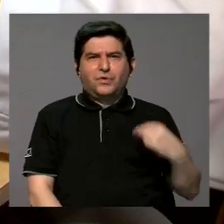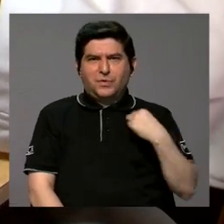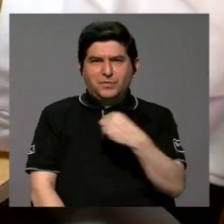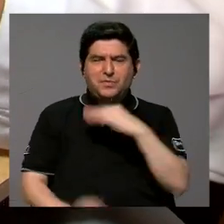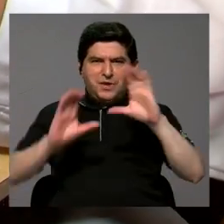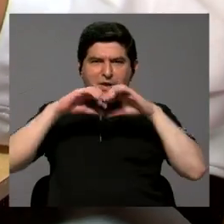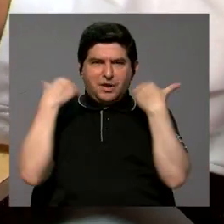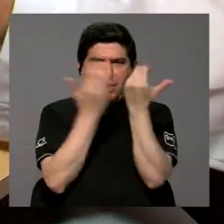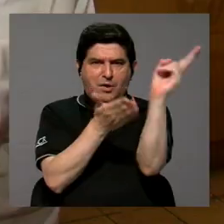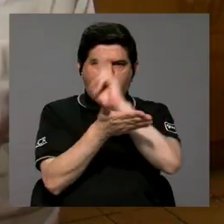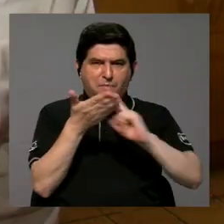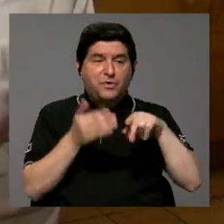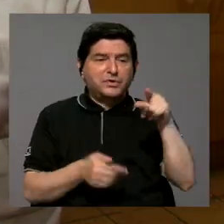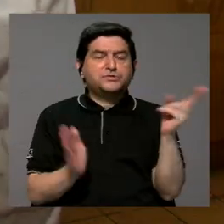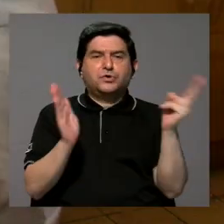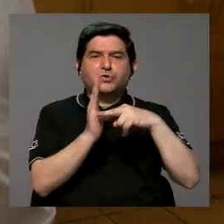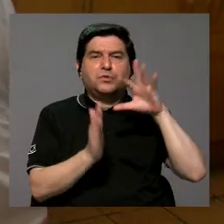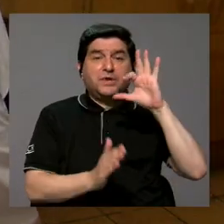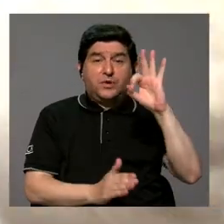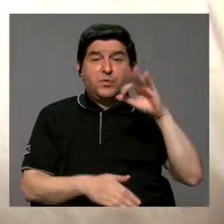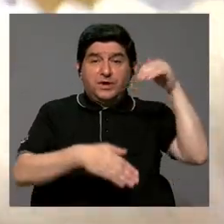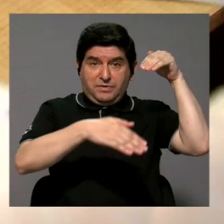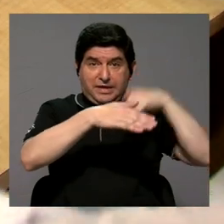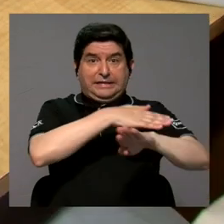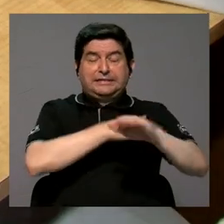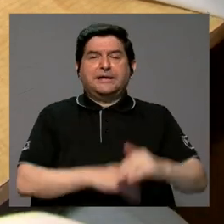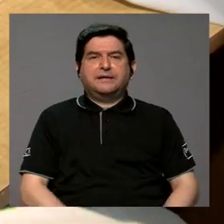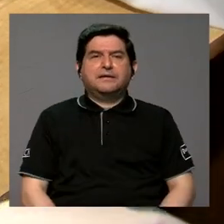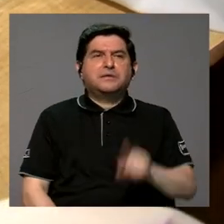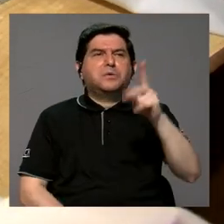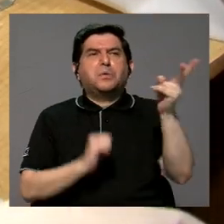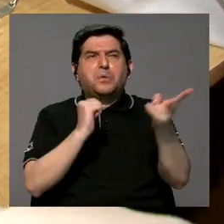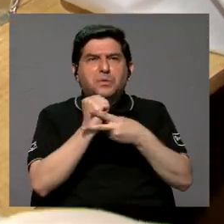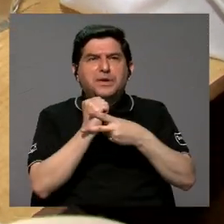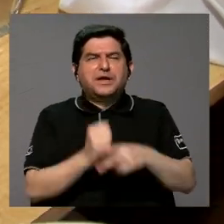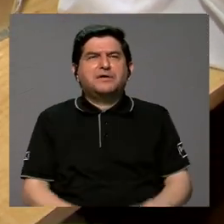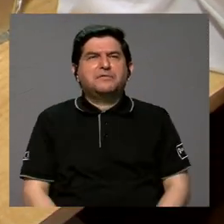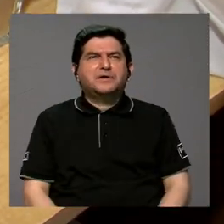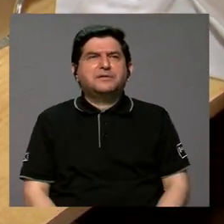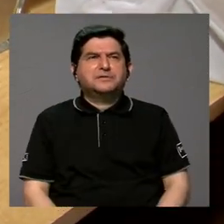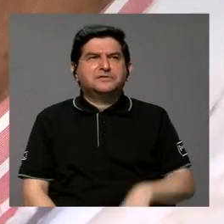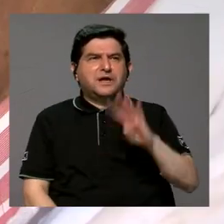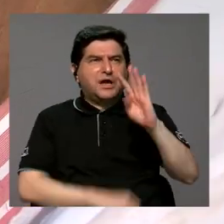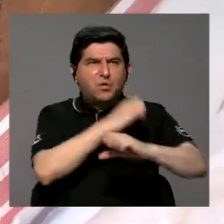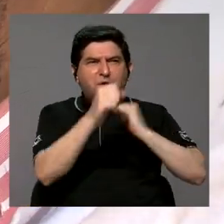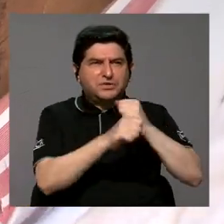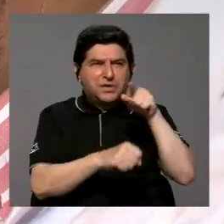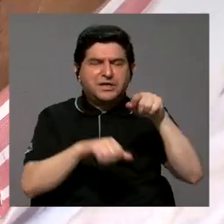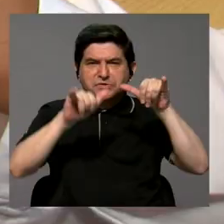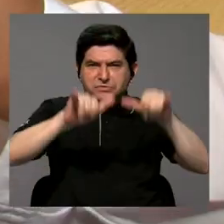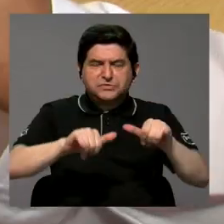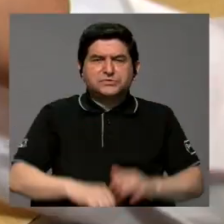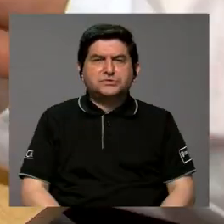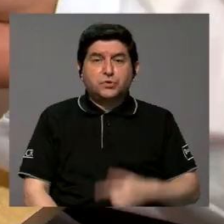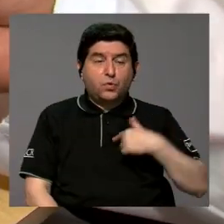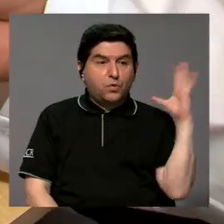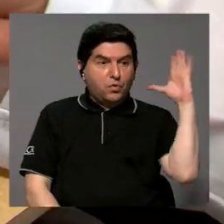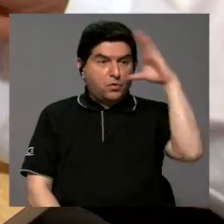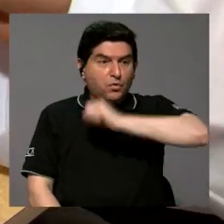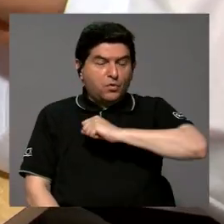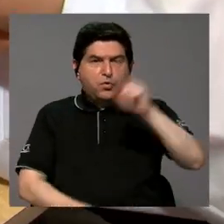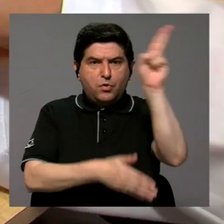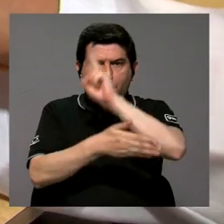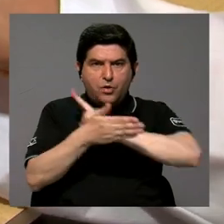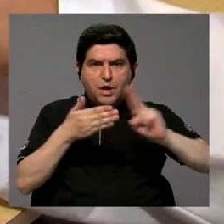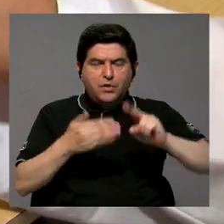acuerdo que había, y eso fue en 2009 que entré en alguna ocasión ahí entre cuatro años, desde ahí uno se da cuenta que la